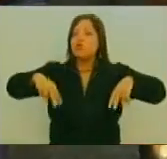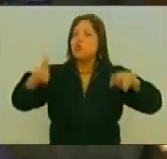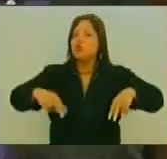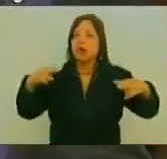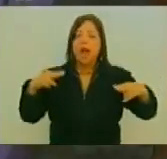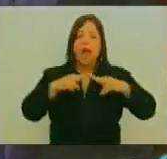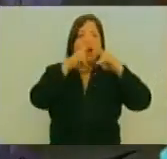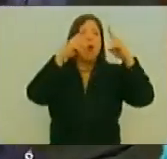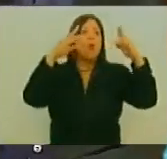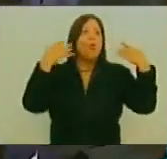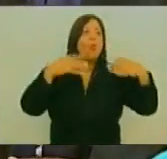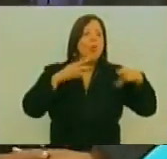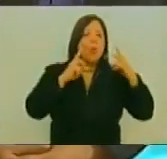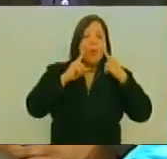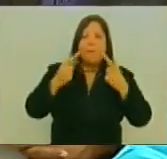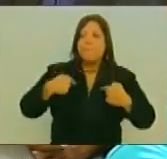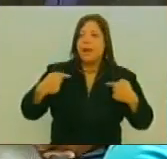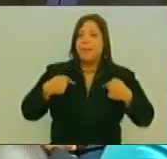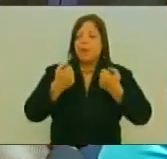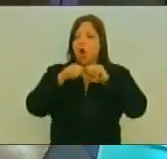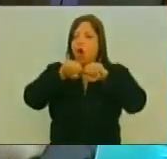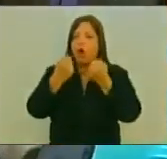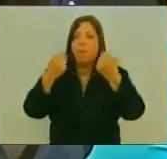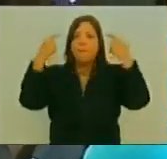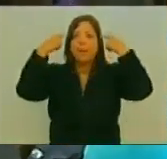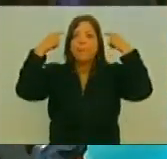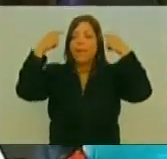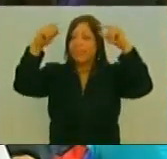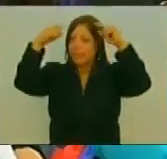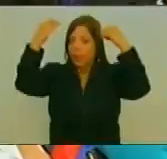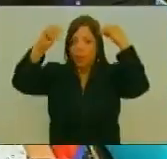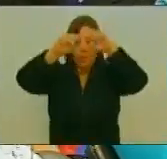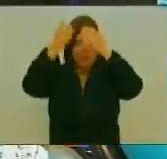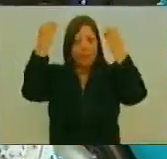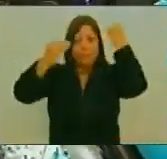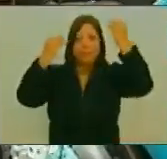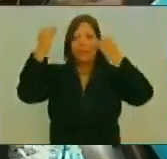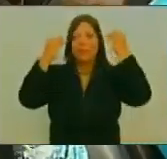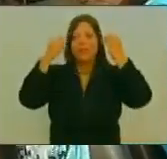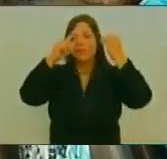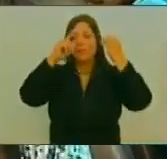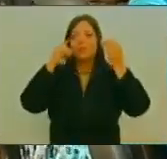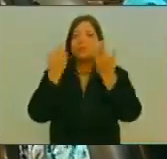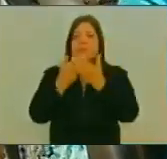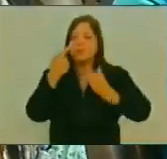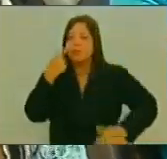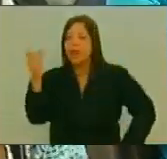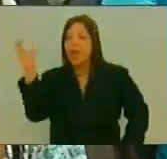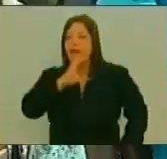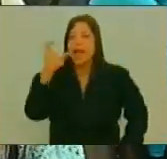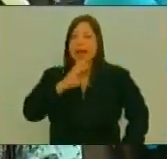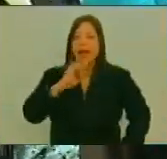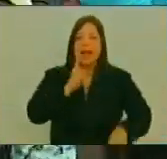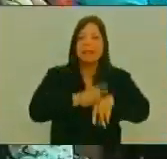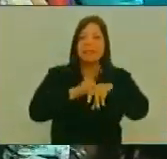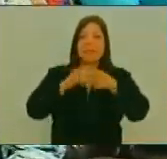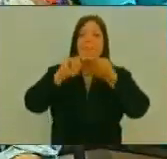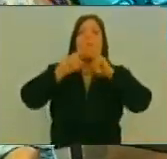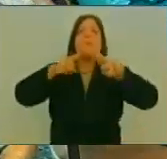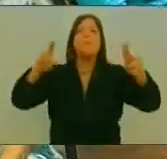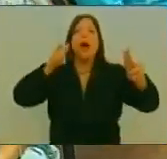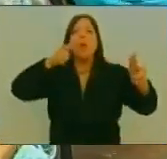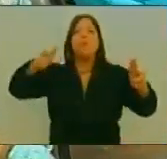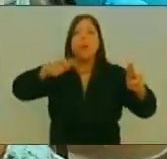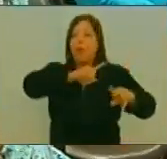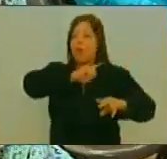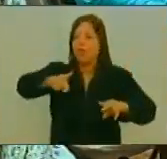Encontrarme con esto Que para mí Rompe paradigmas Reportando Desde Caracas En tiempos de paz Porque el pueblo Así